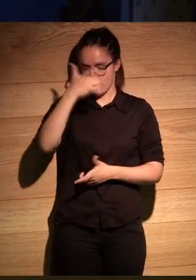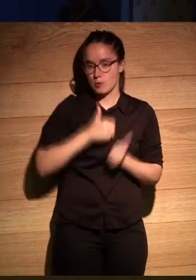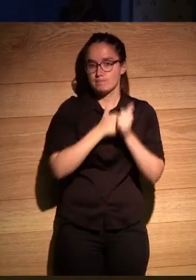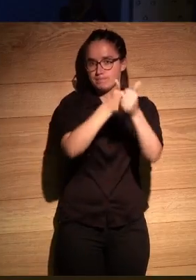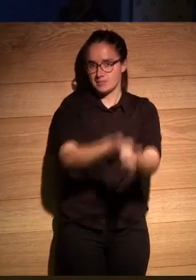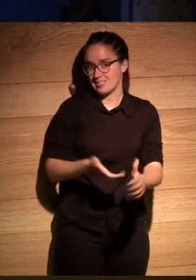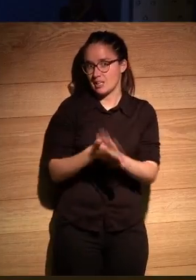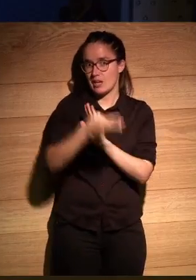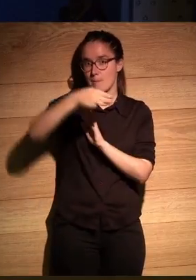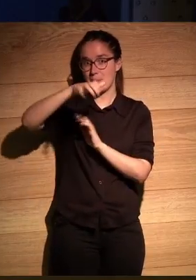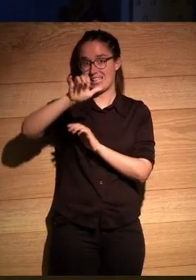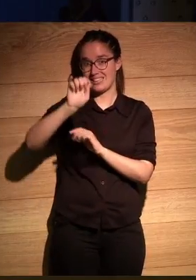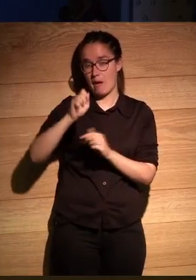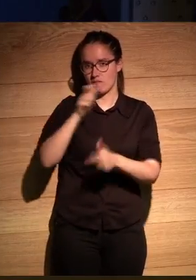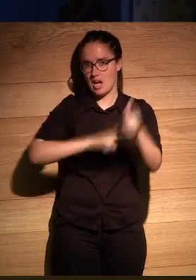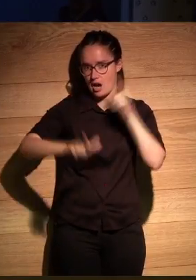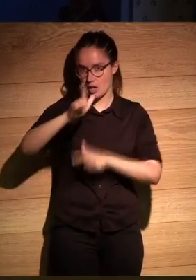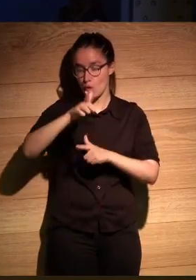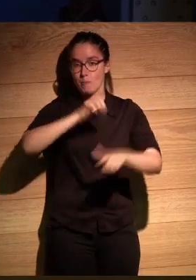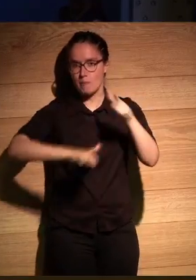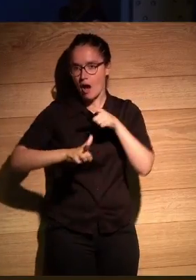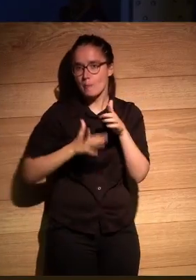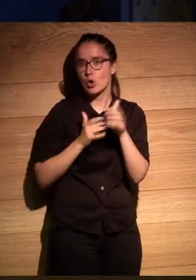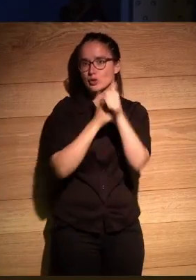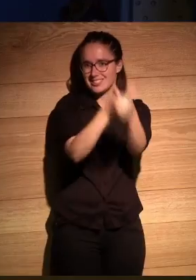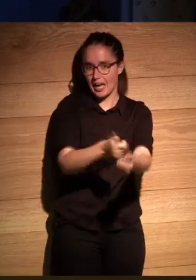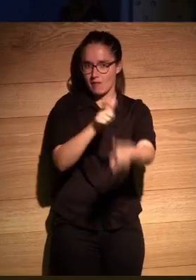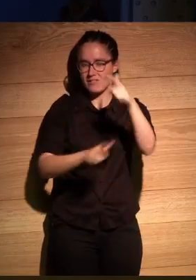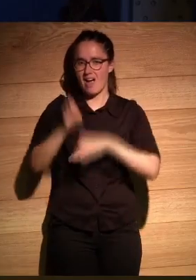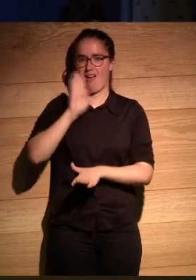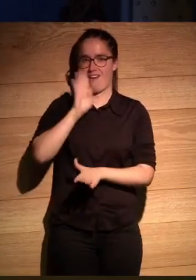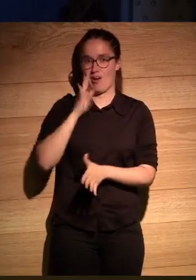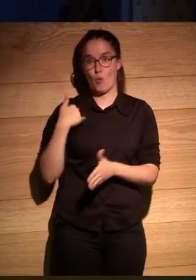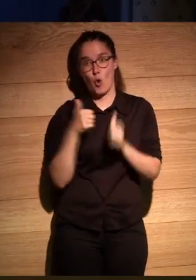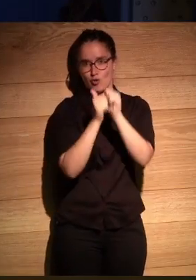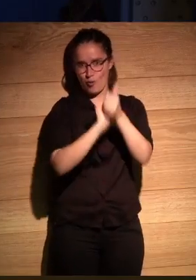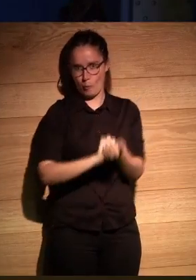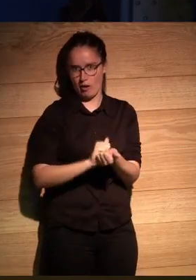un metaviajero alguien que viaja siguiendo las huellas de un viajero previo